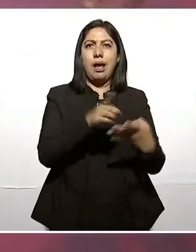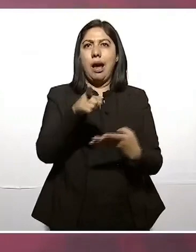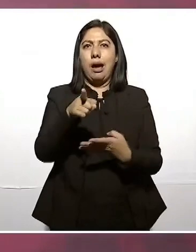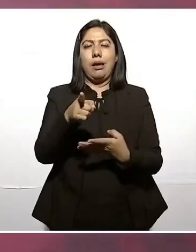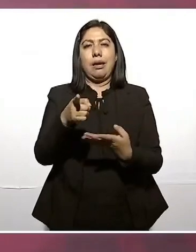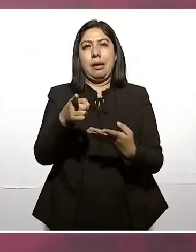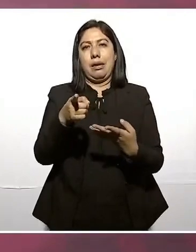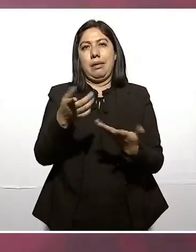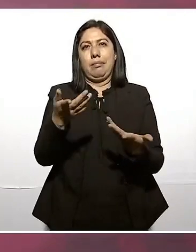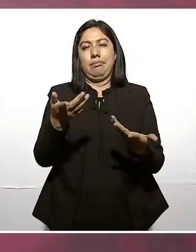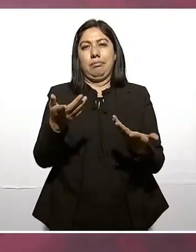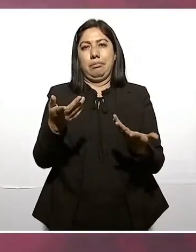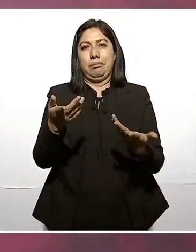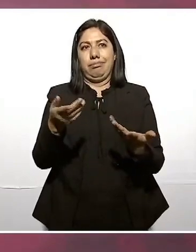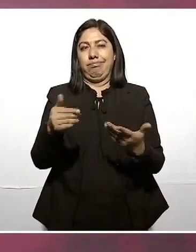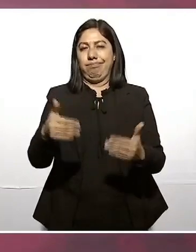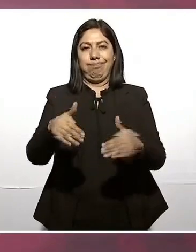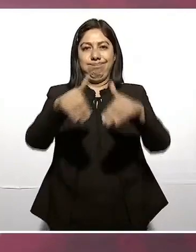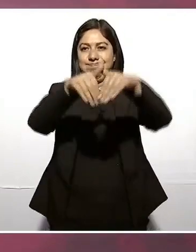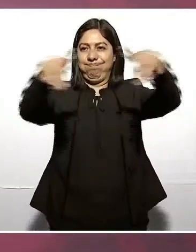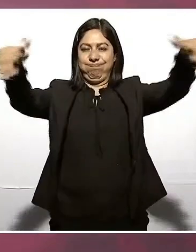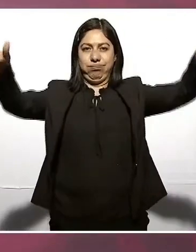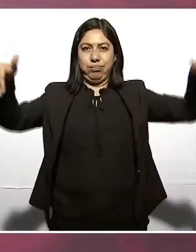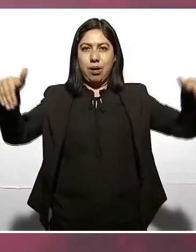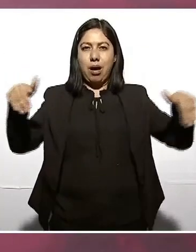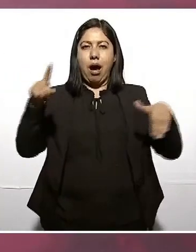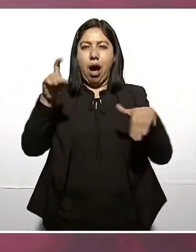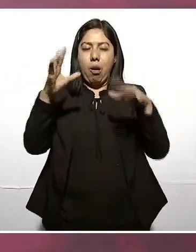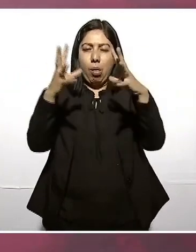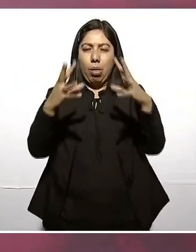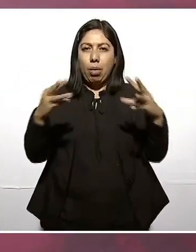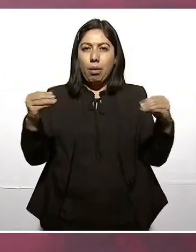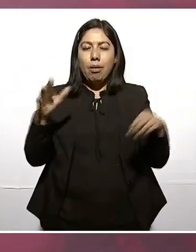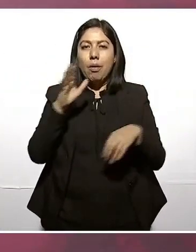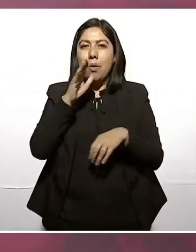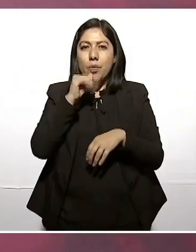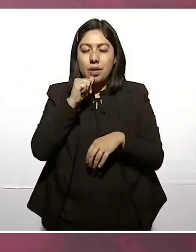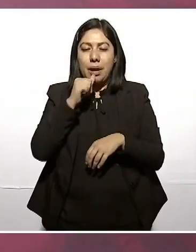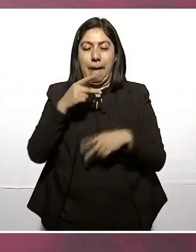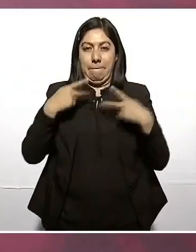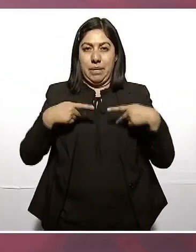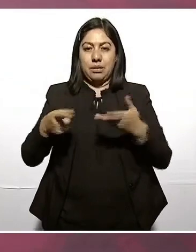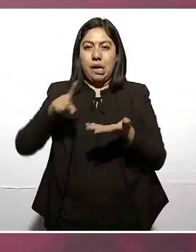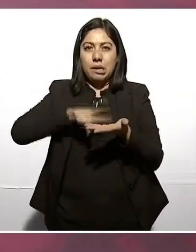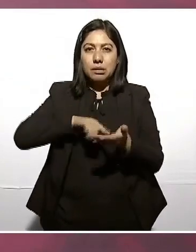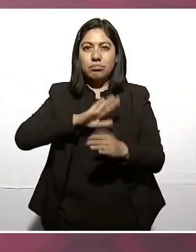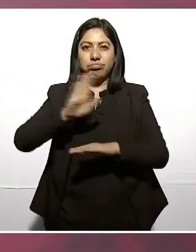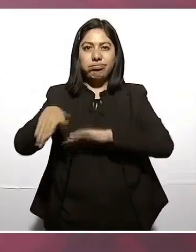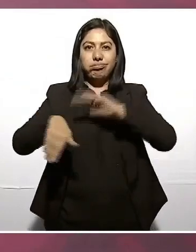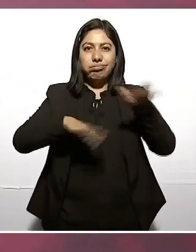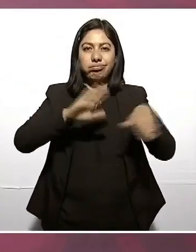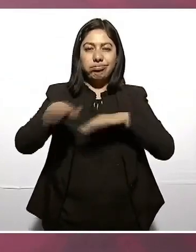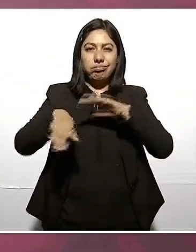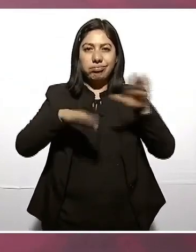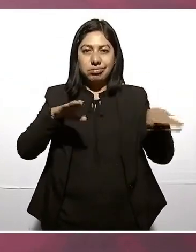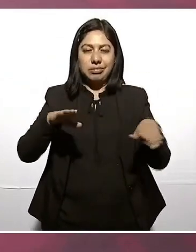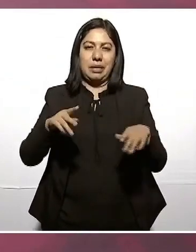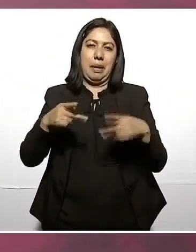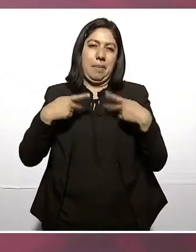pudieron estas paredes húmedas que causaban la muerte a los